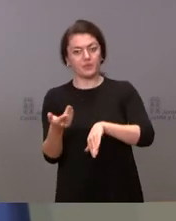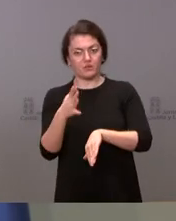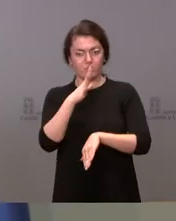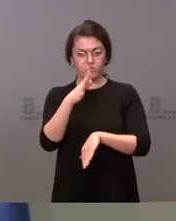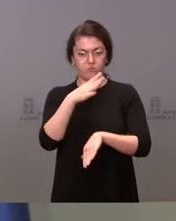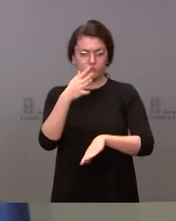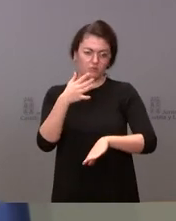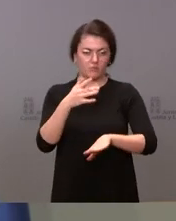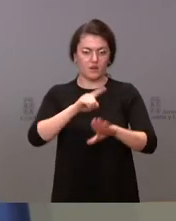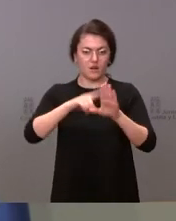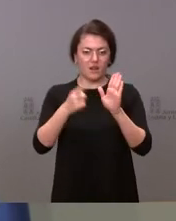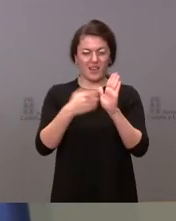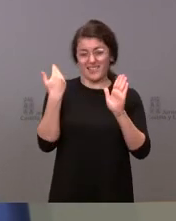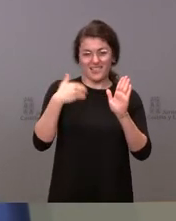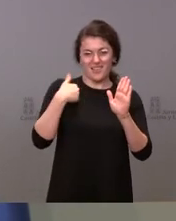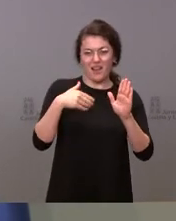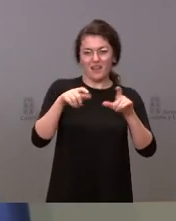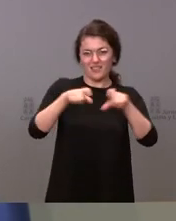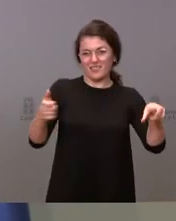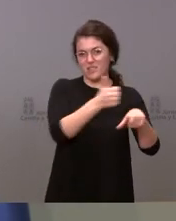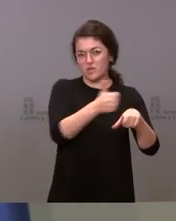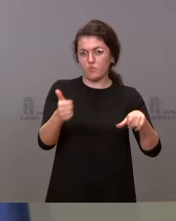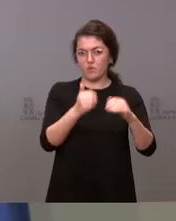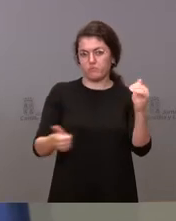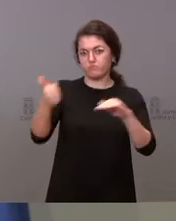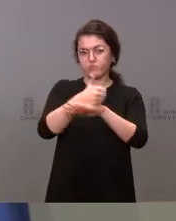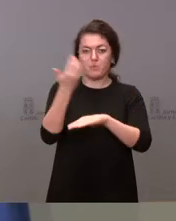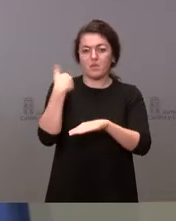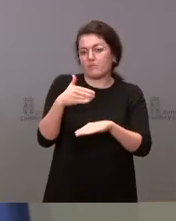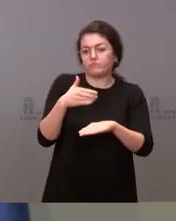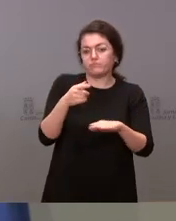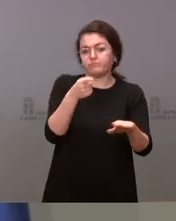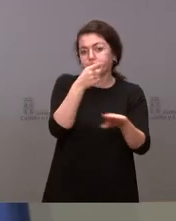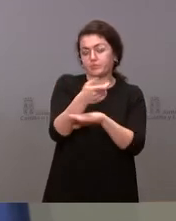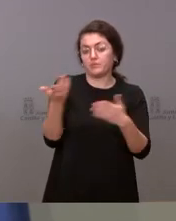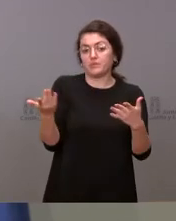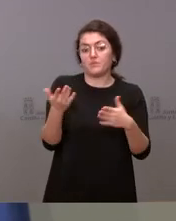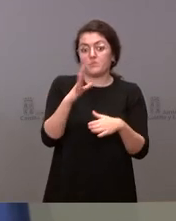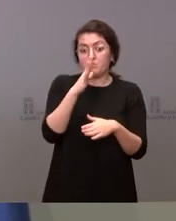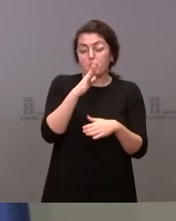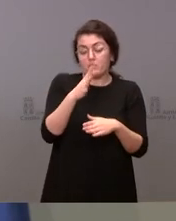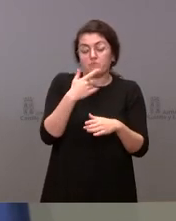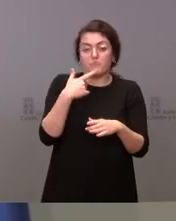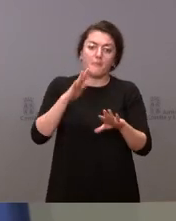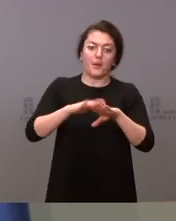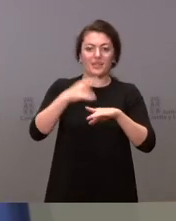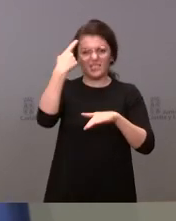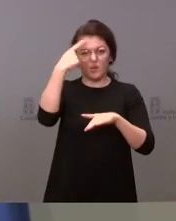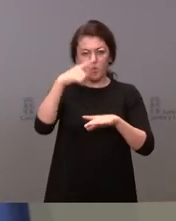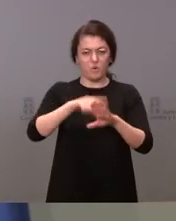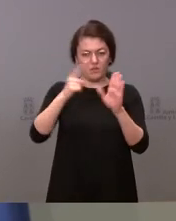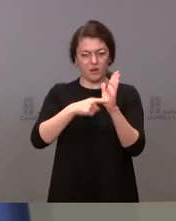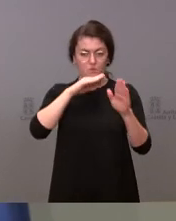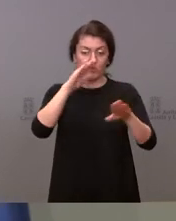ha dictado el Tribunal Supremo, para estar seguros de su legalidad. Por eso tiene que pasar también por los servicios